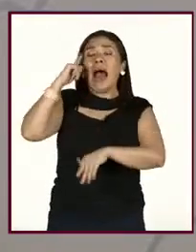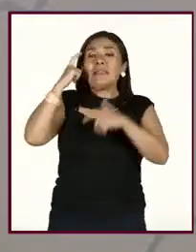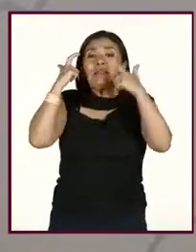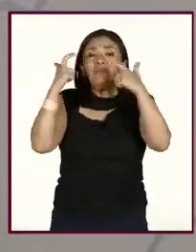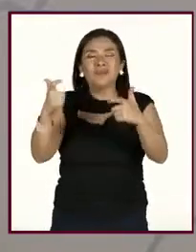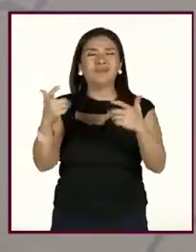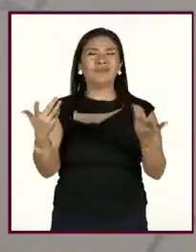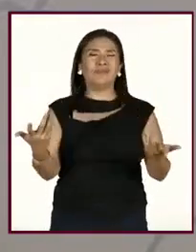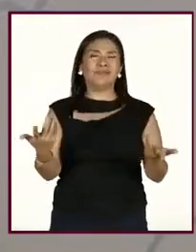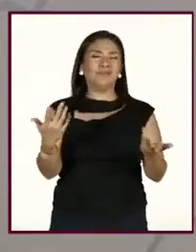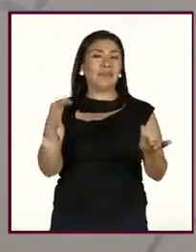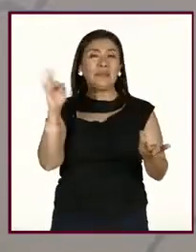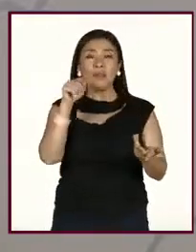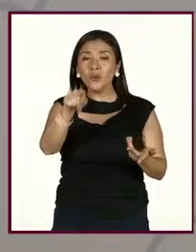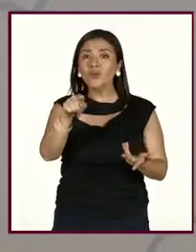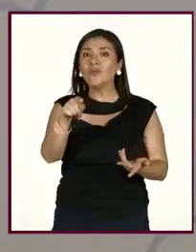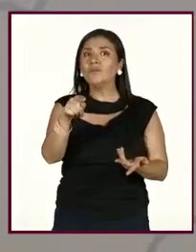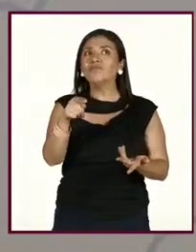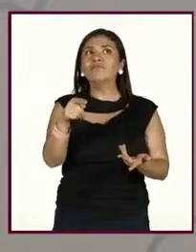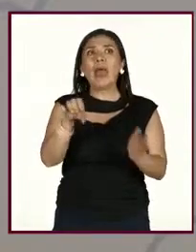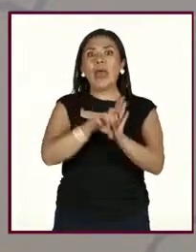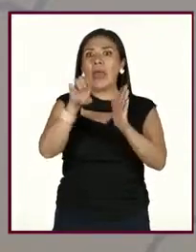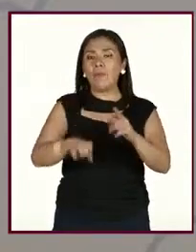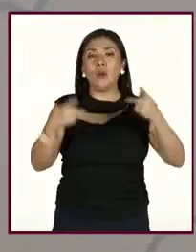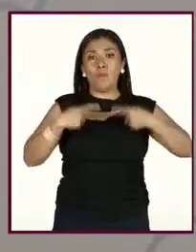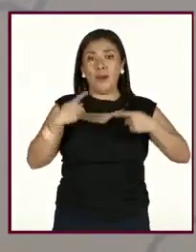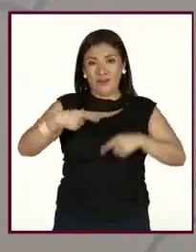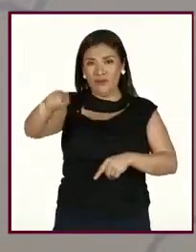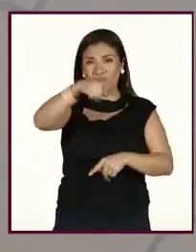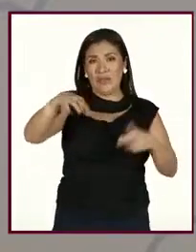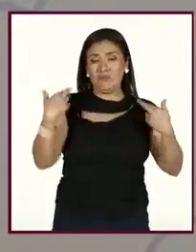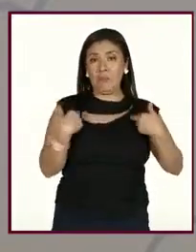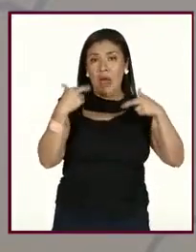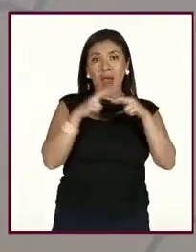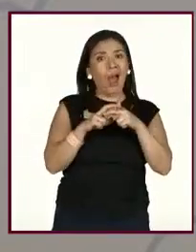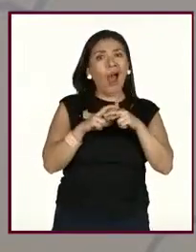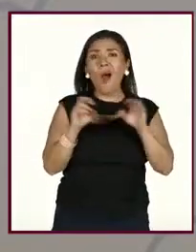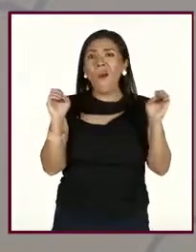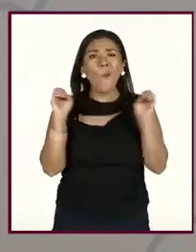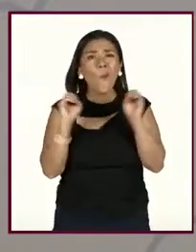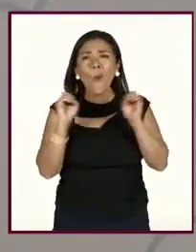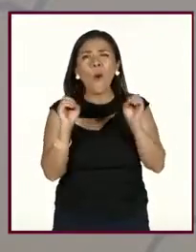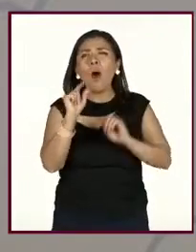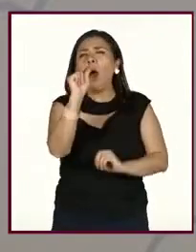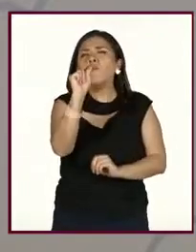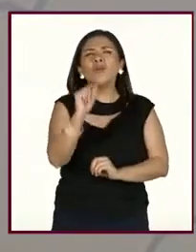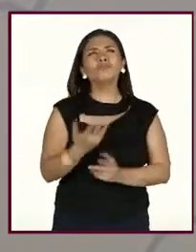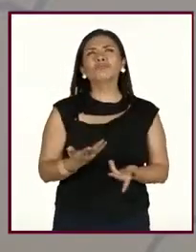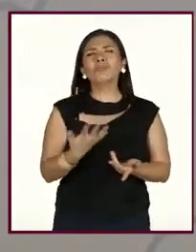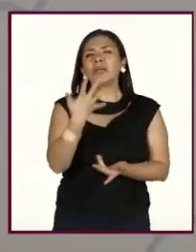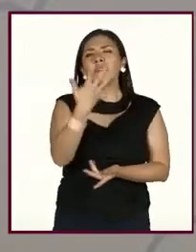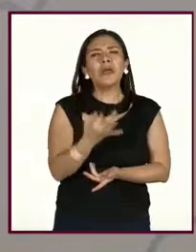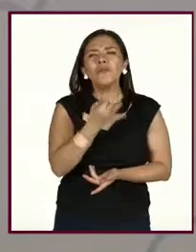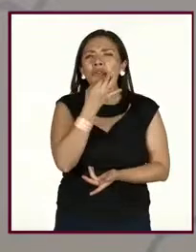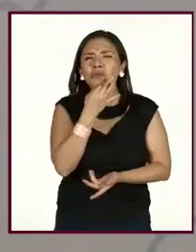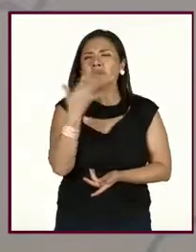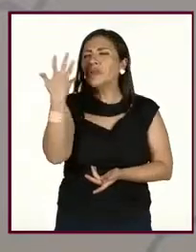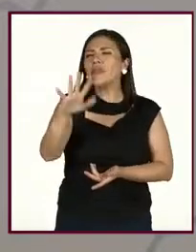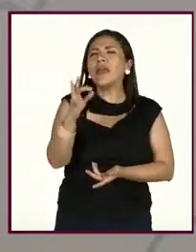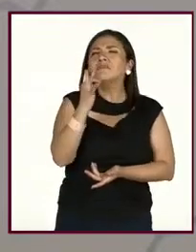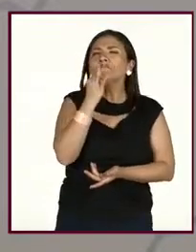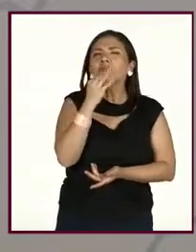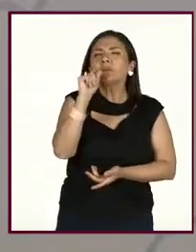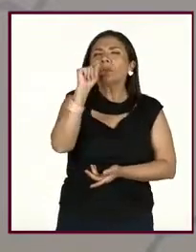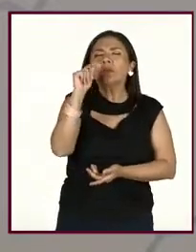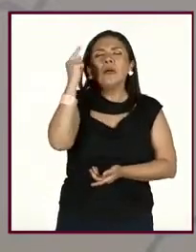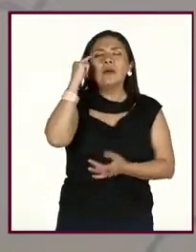si no se toman las personas, los docentes, cinco, diez, quince minutos para